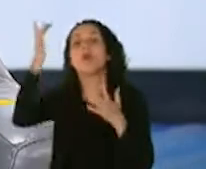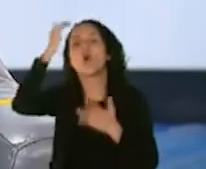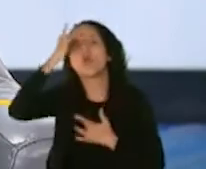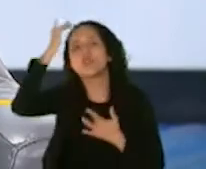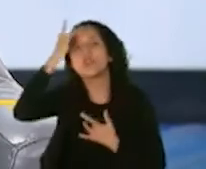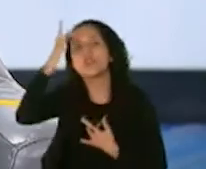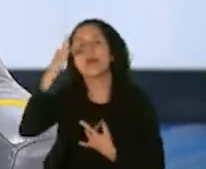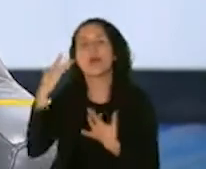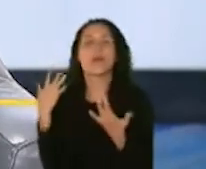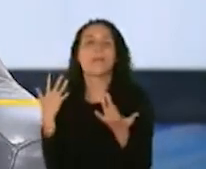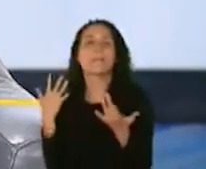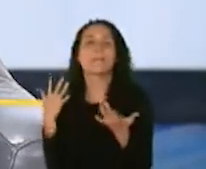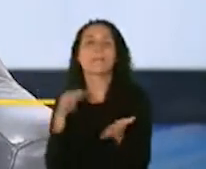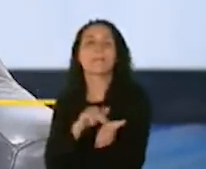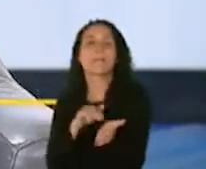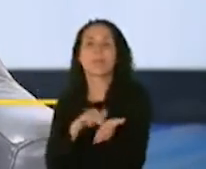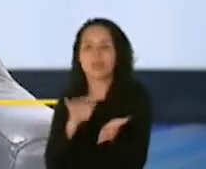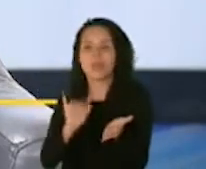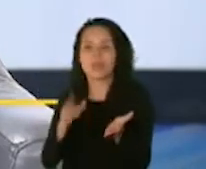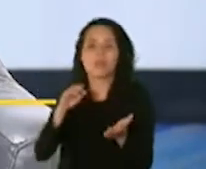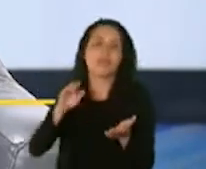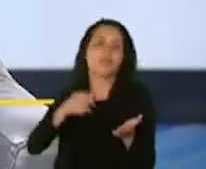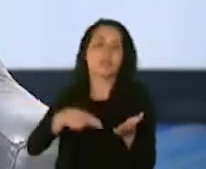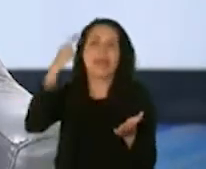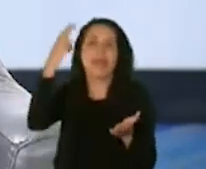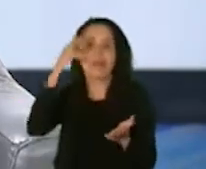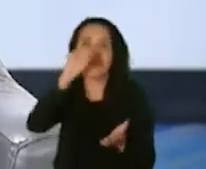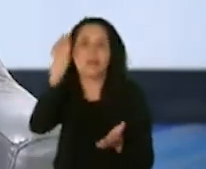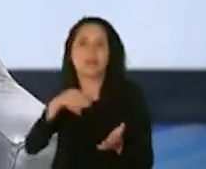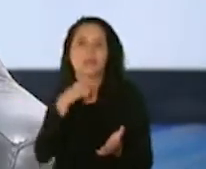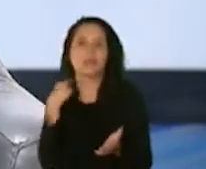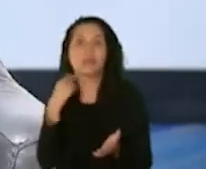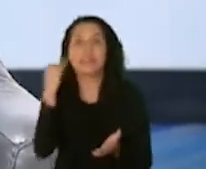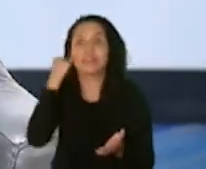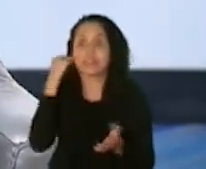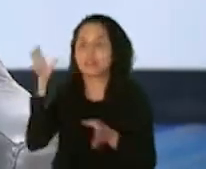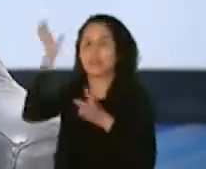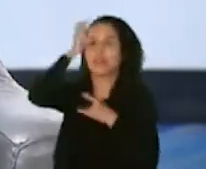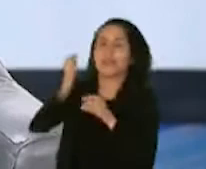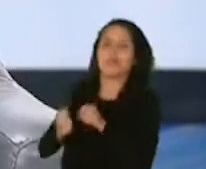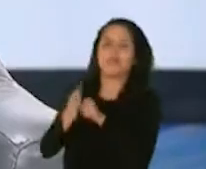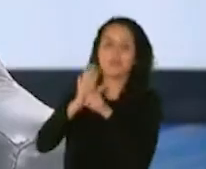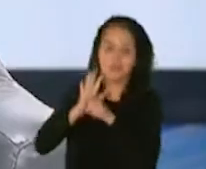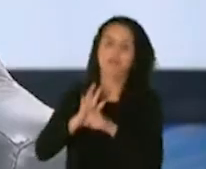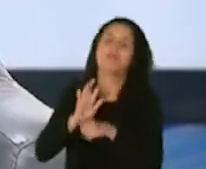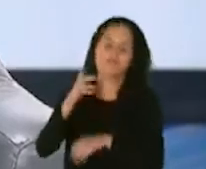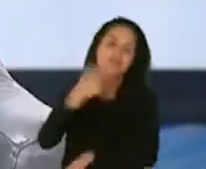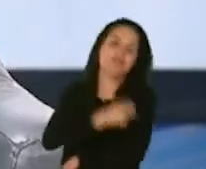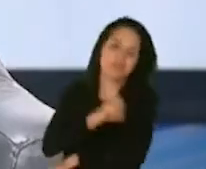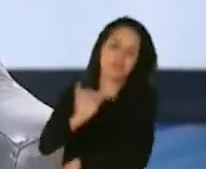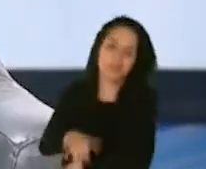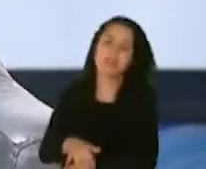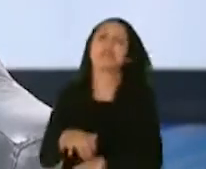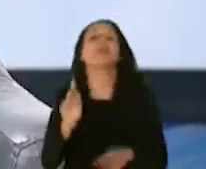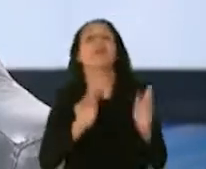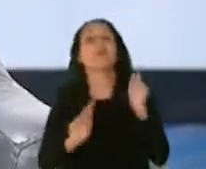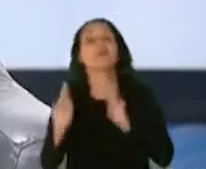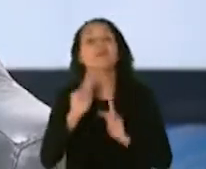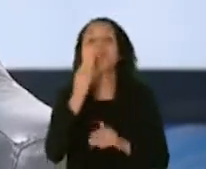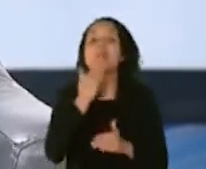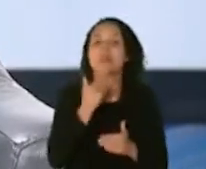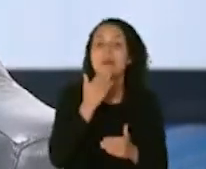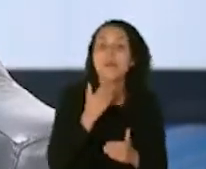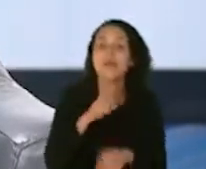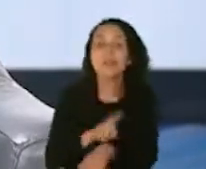médicas que aumentan el riesgo de complicarse si se enferman con COVID-19. Personas diabéticas, personas con